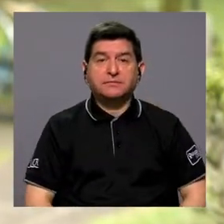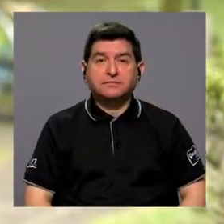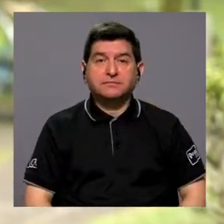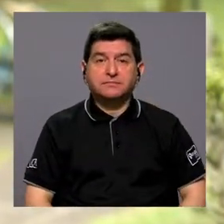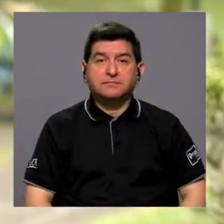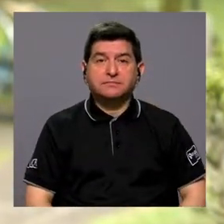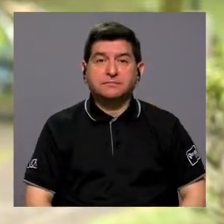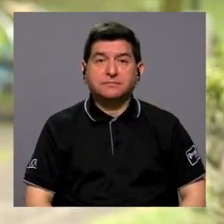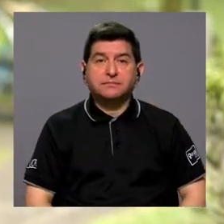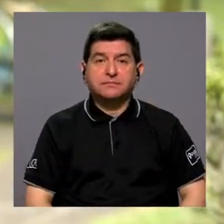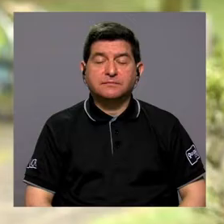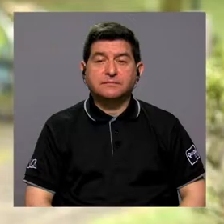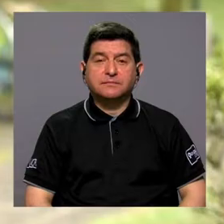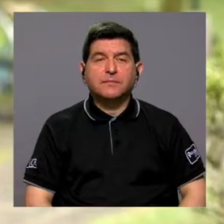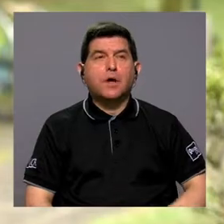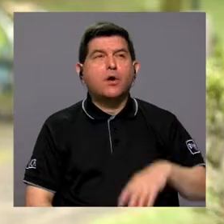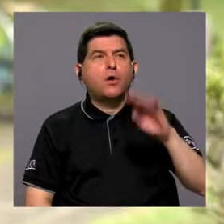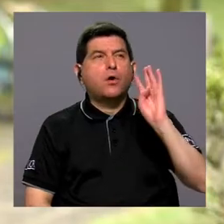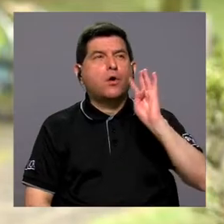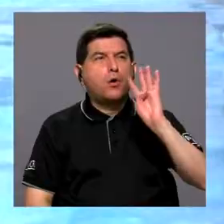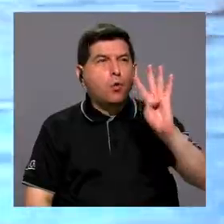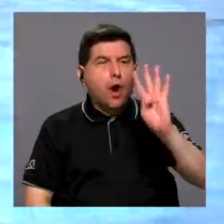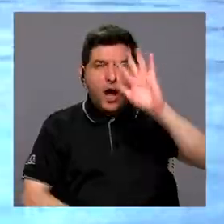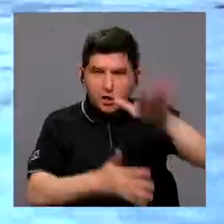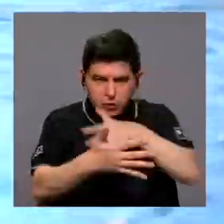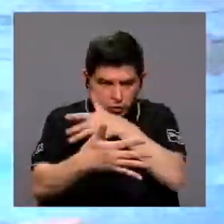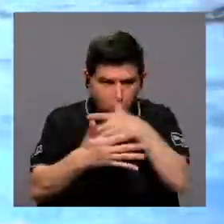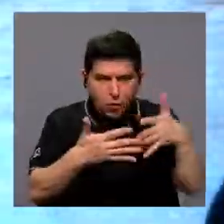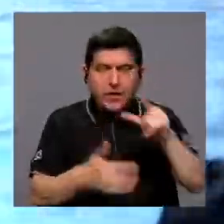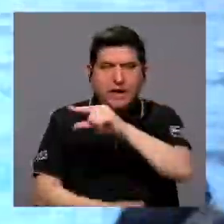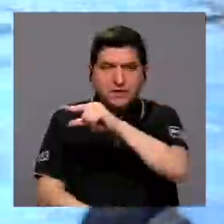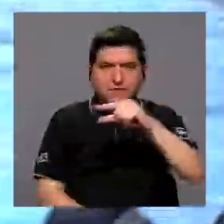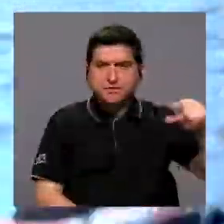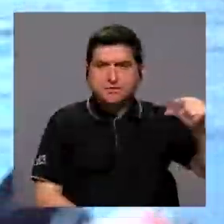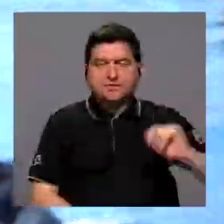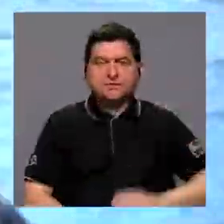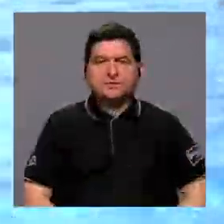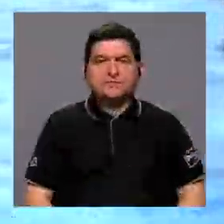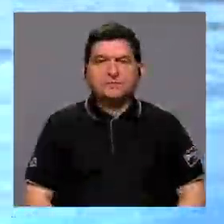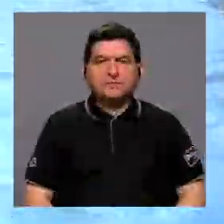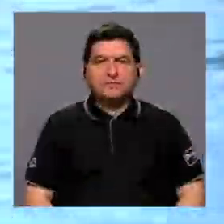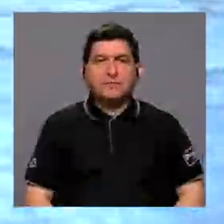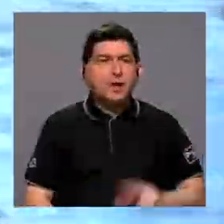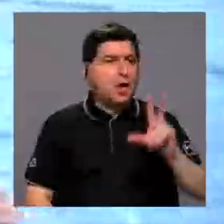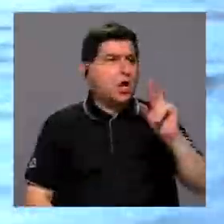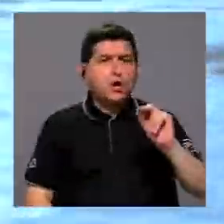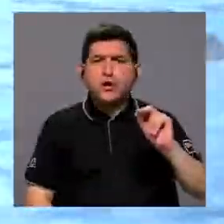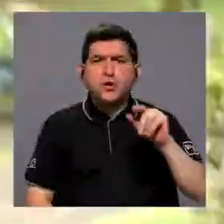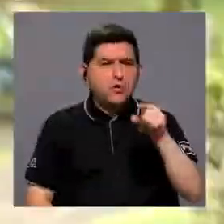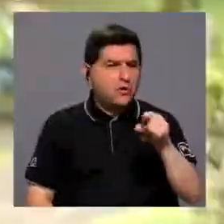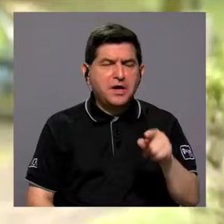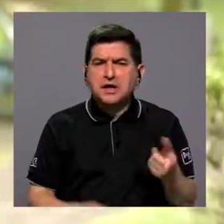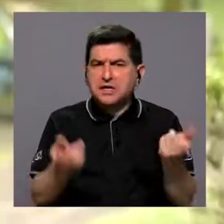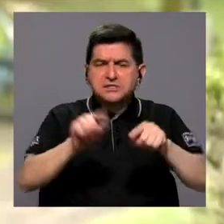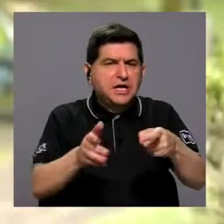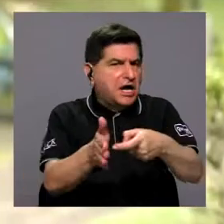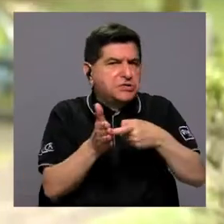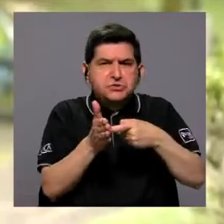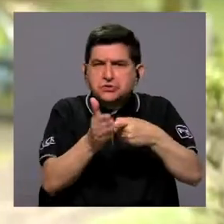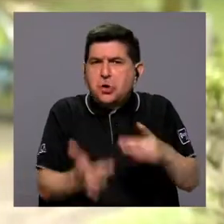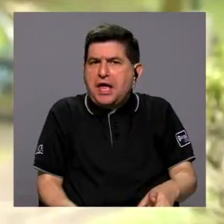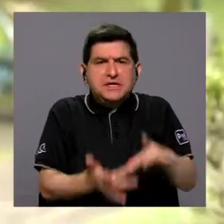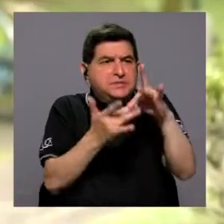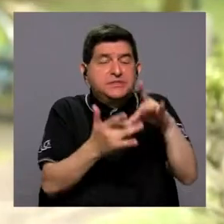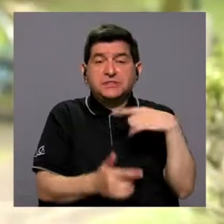que contamos con cuatro horarios a la semana. Para esto no hay ningún requisito